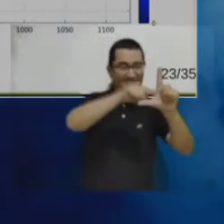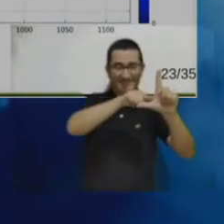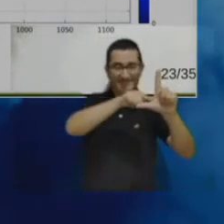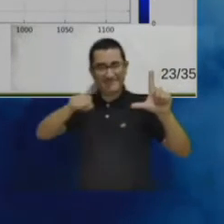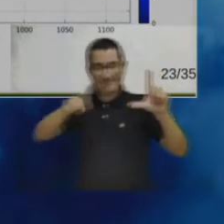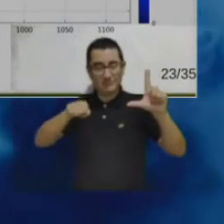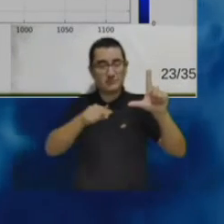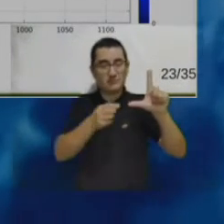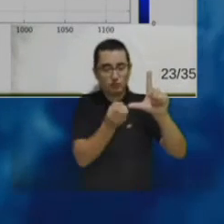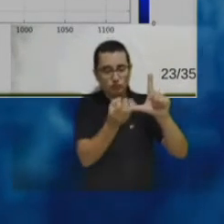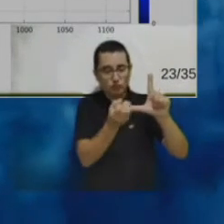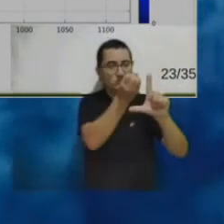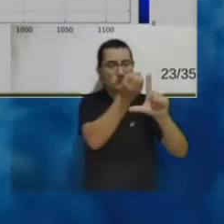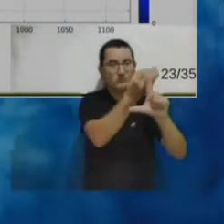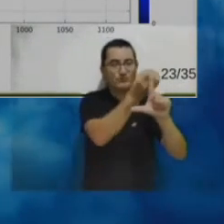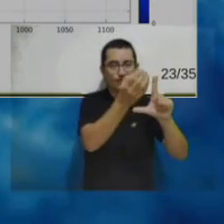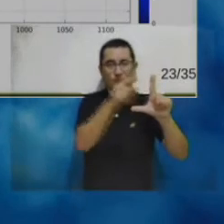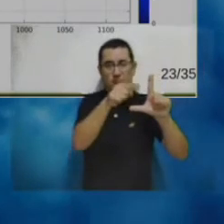funcionando muy bien